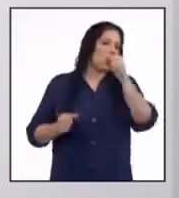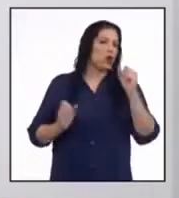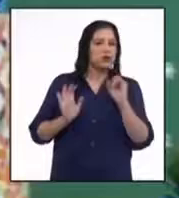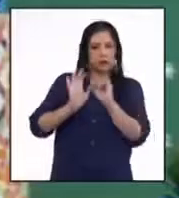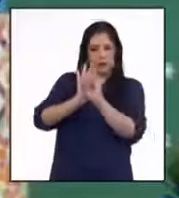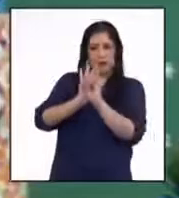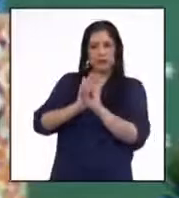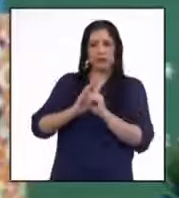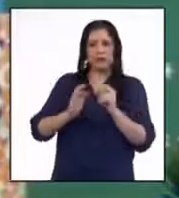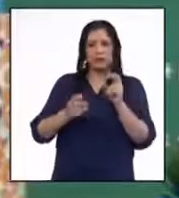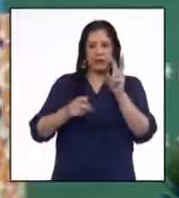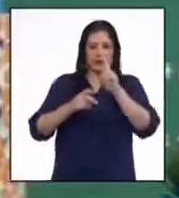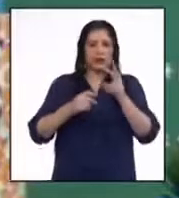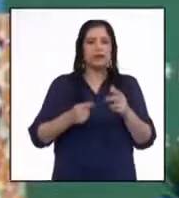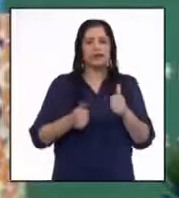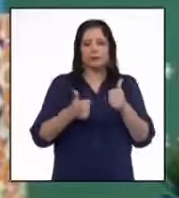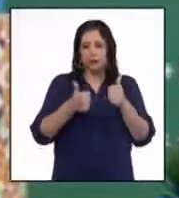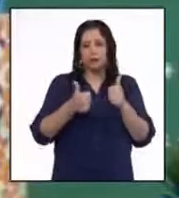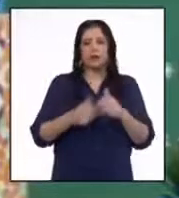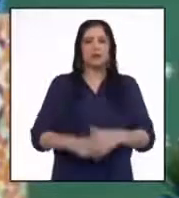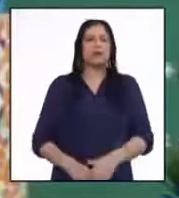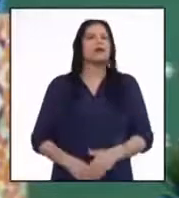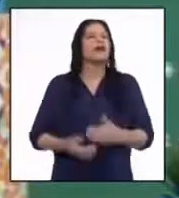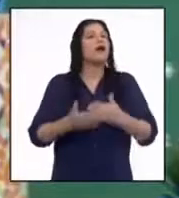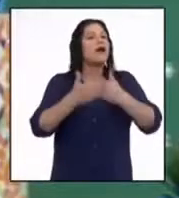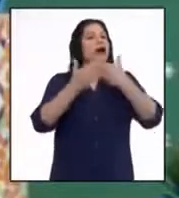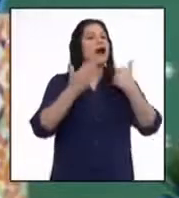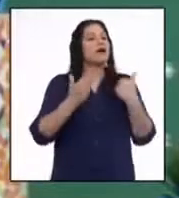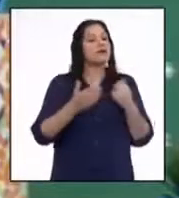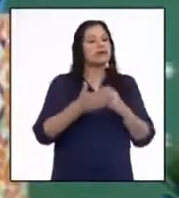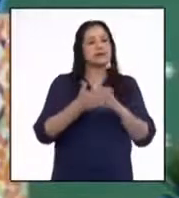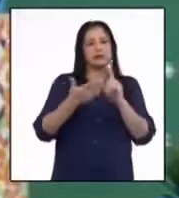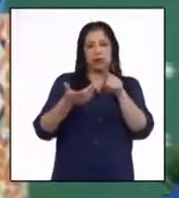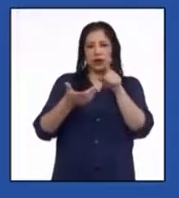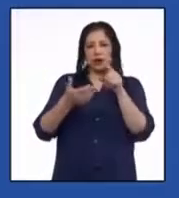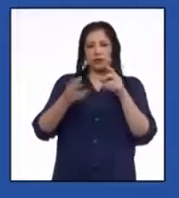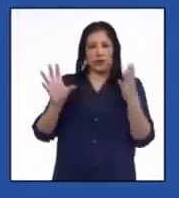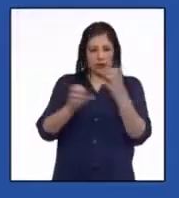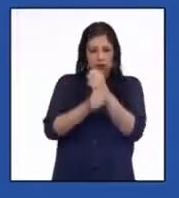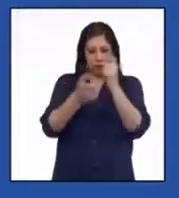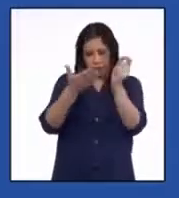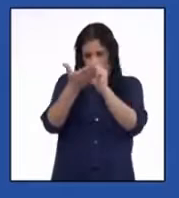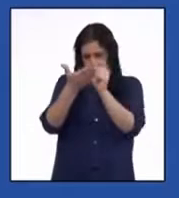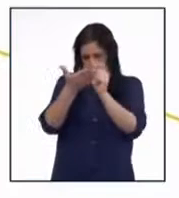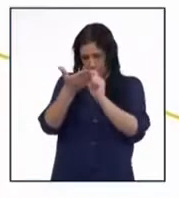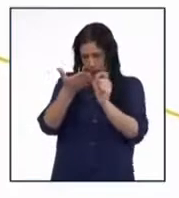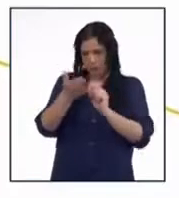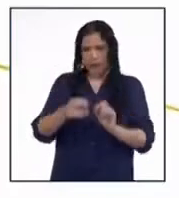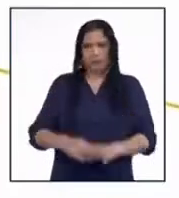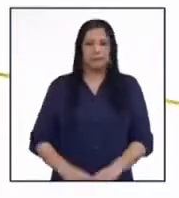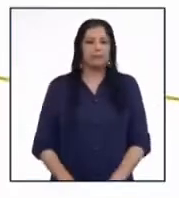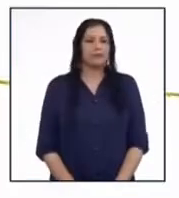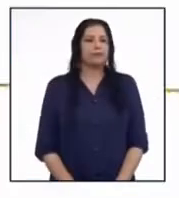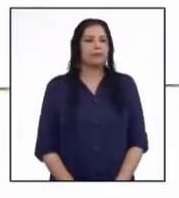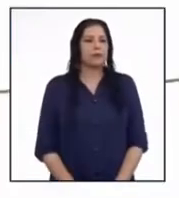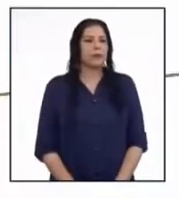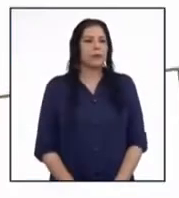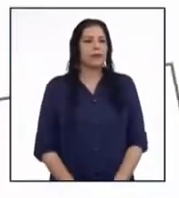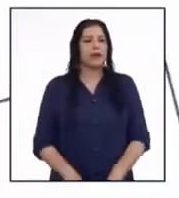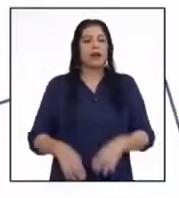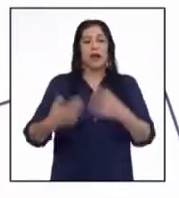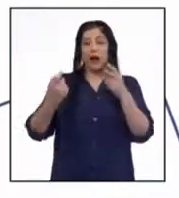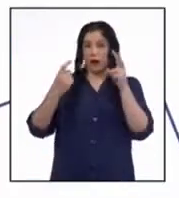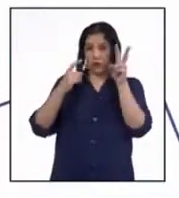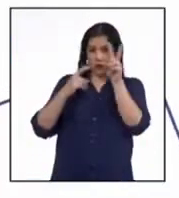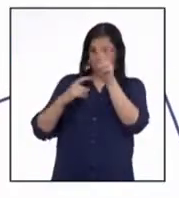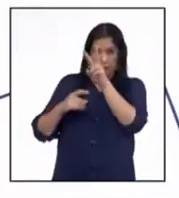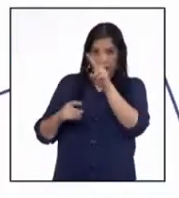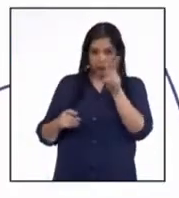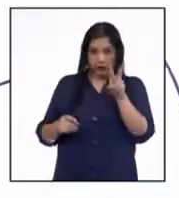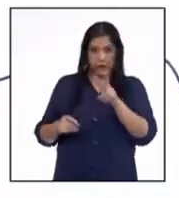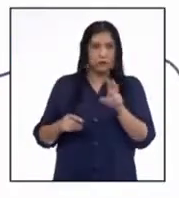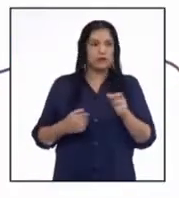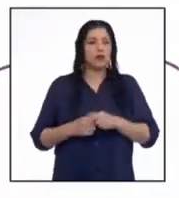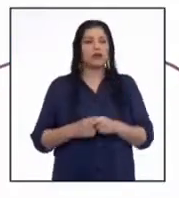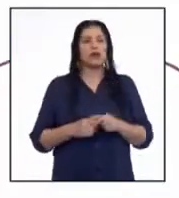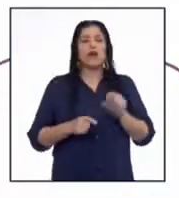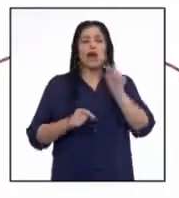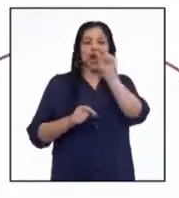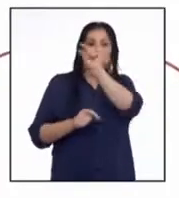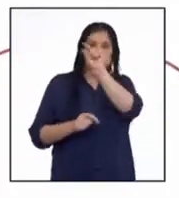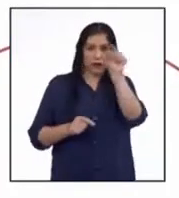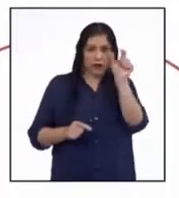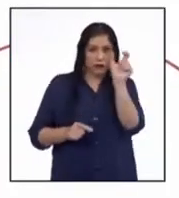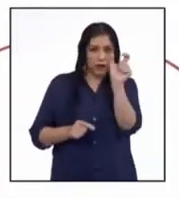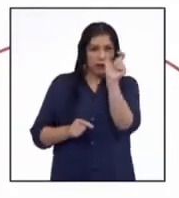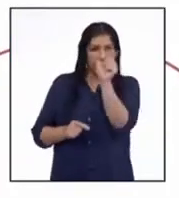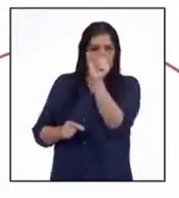gráfico más? Está bien, profesora, pero antes voy a apuntar mi resumen. A los ya vistos gráfico de barras apiladas